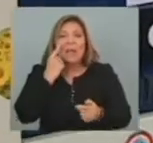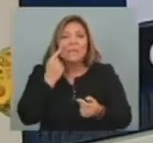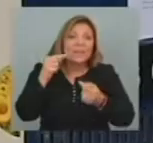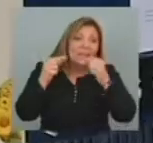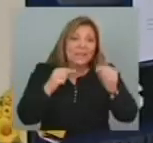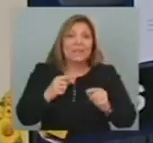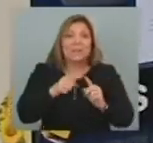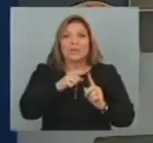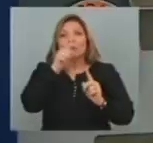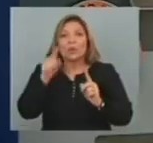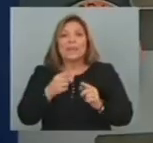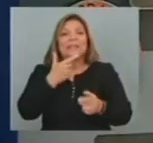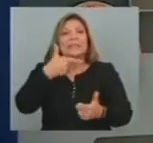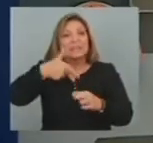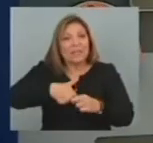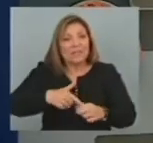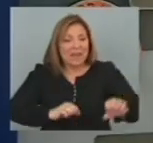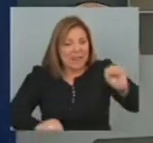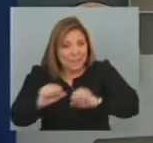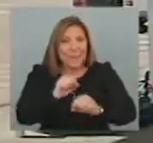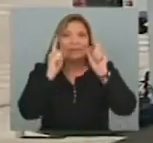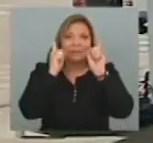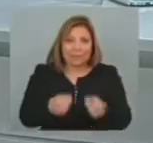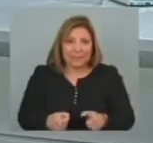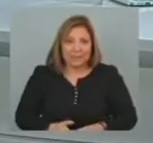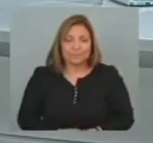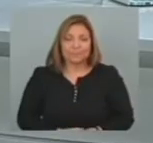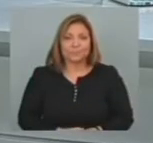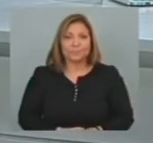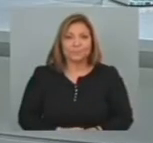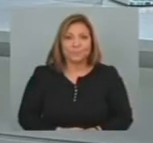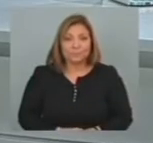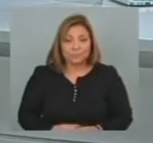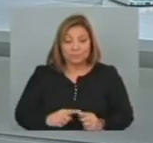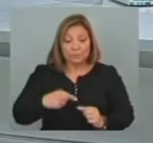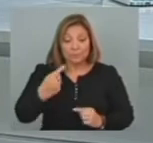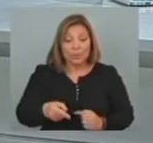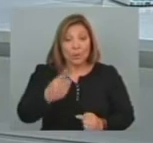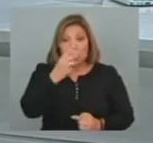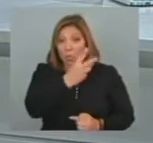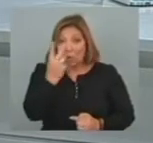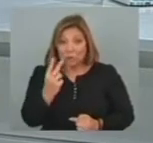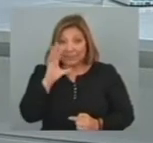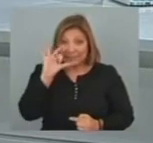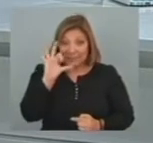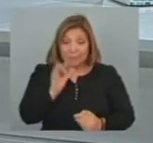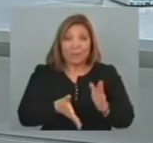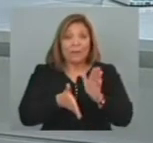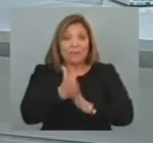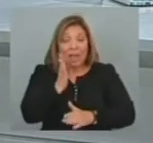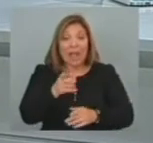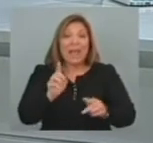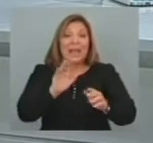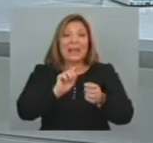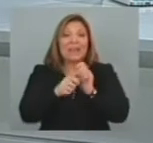El ciclo También en las estaciones De servicio Y el próximo 2 de septiembre Se pondrá En marcha La